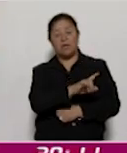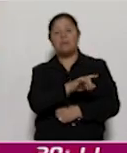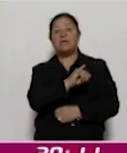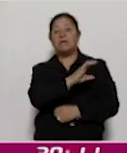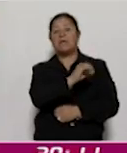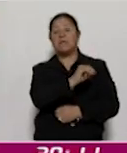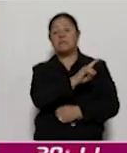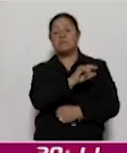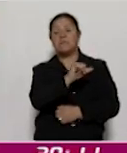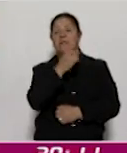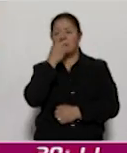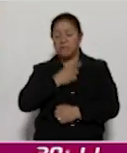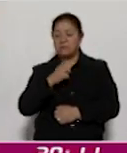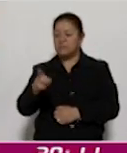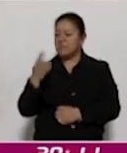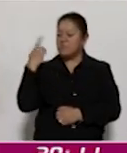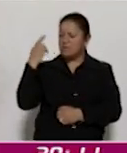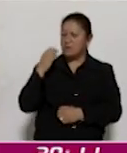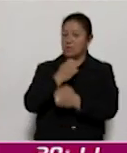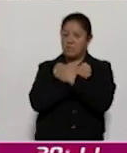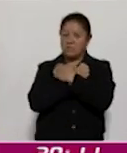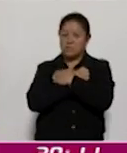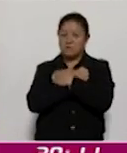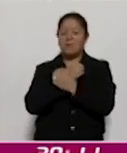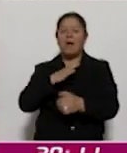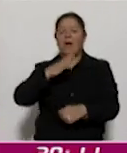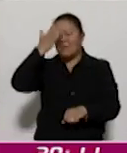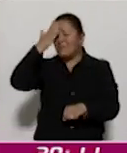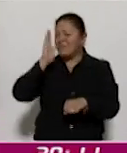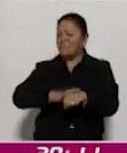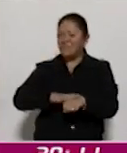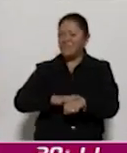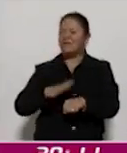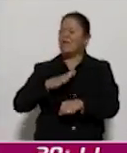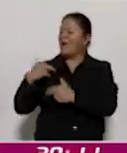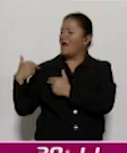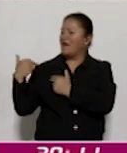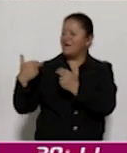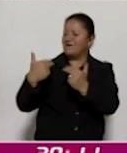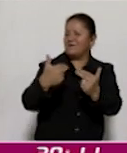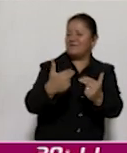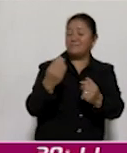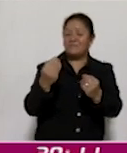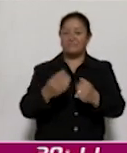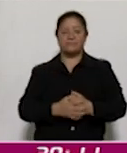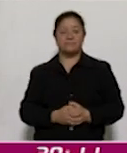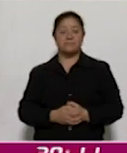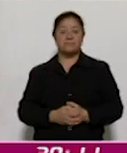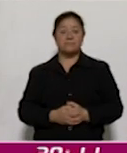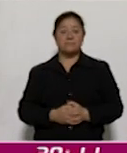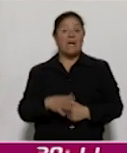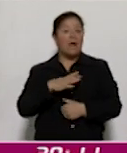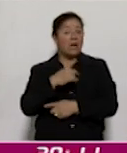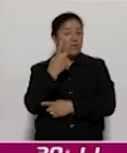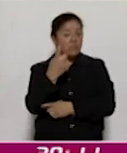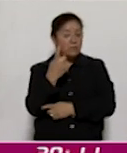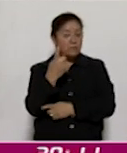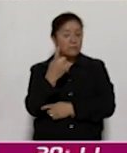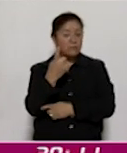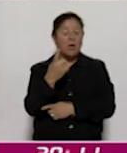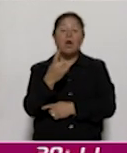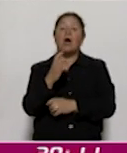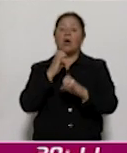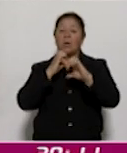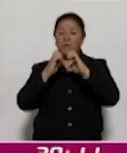forma parte de la memoria sonora y de la cotidianidad de muchas generaciones. Si existe un medio de